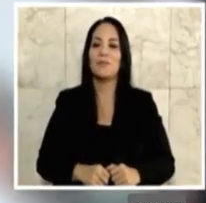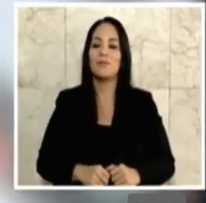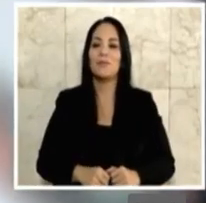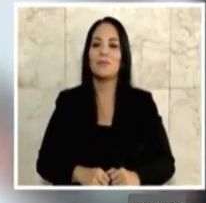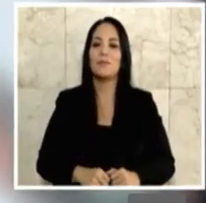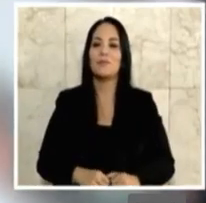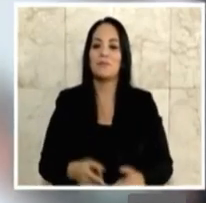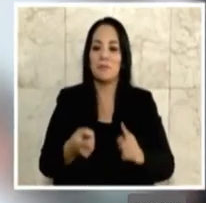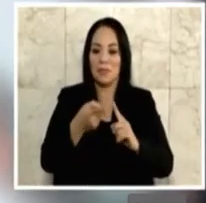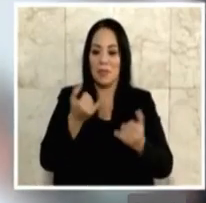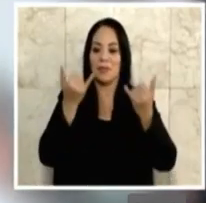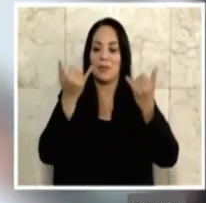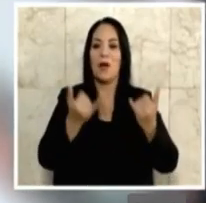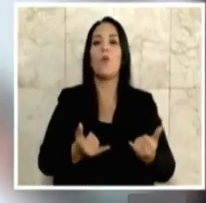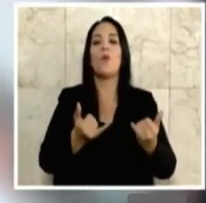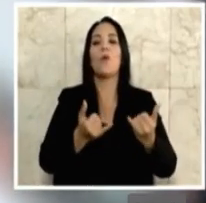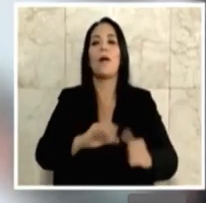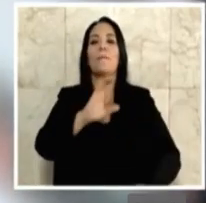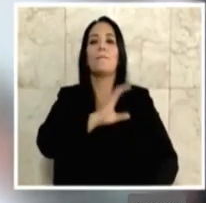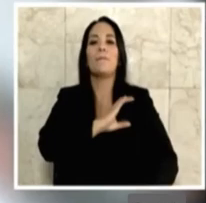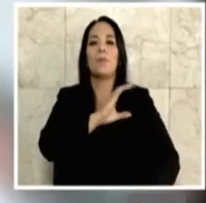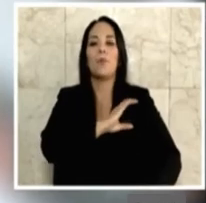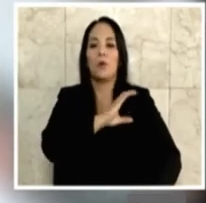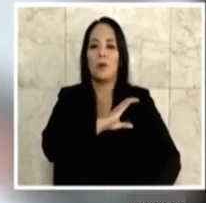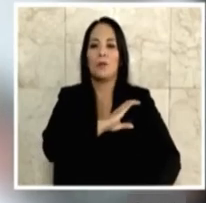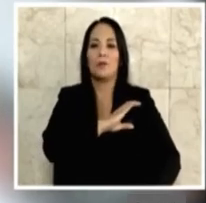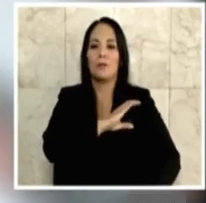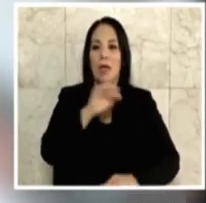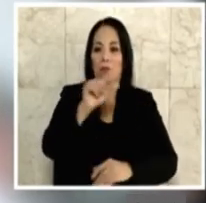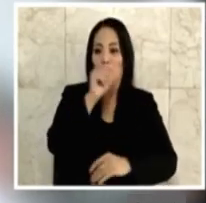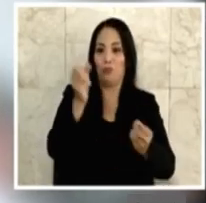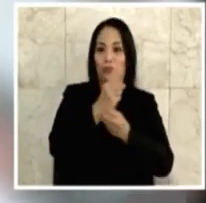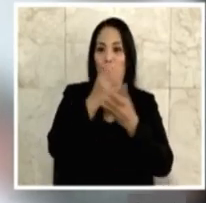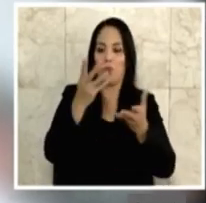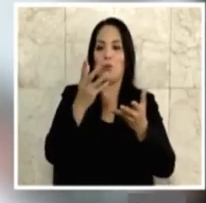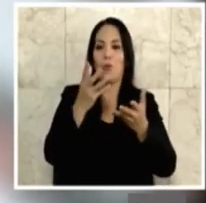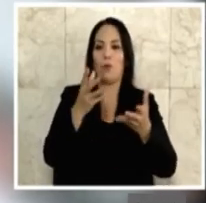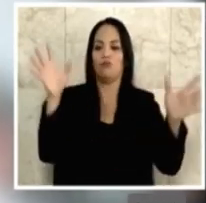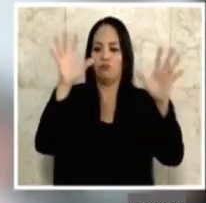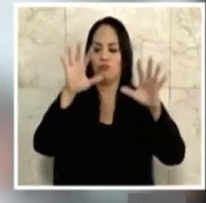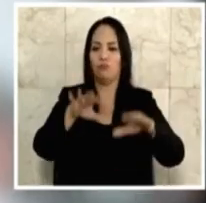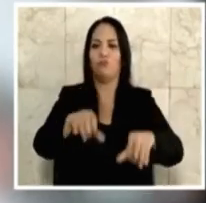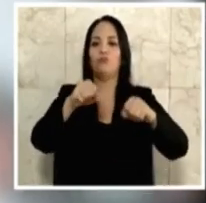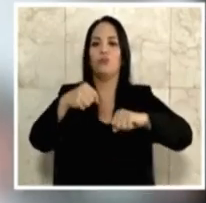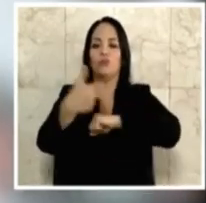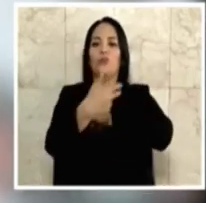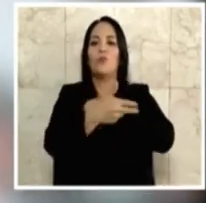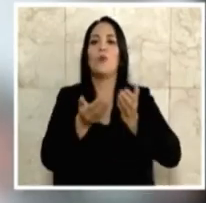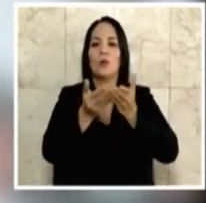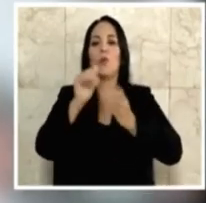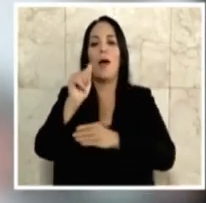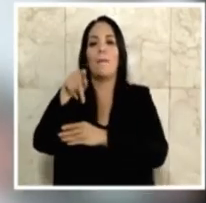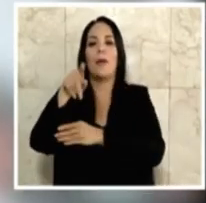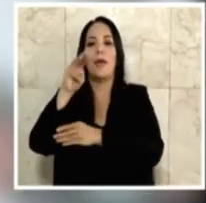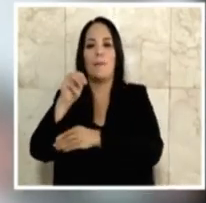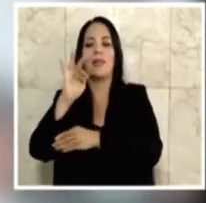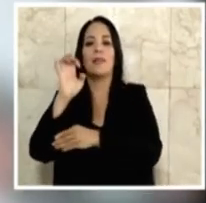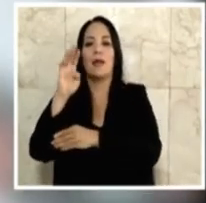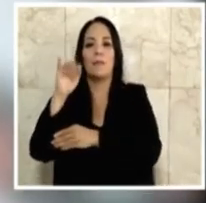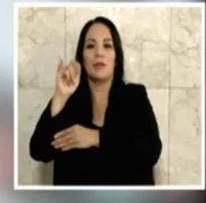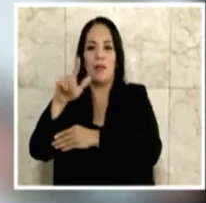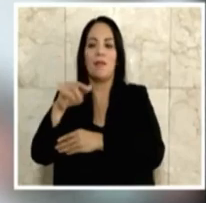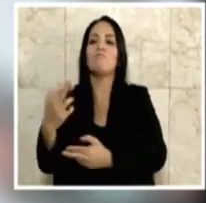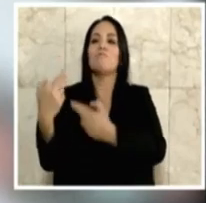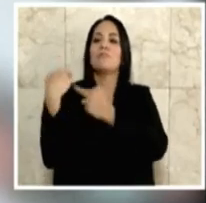momento, la fuerza pública está tomando el puerto de APM Terminals encargándose del 100